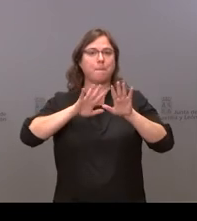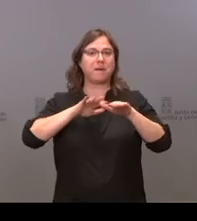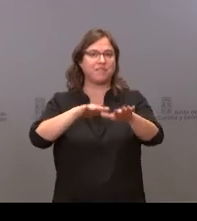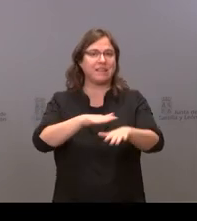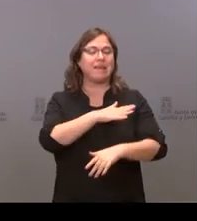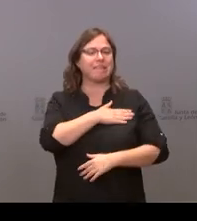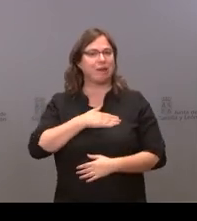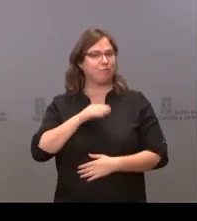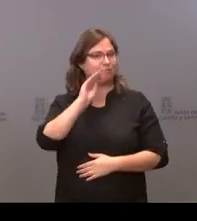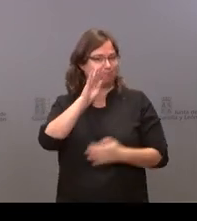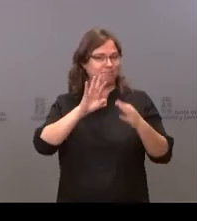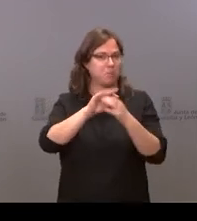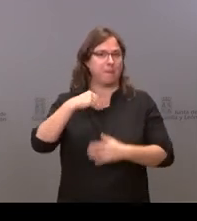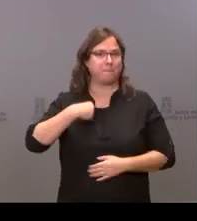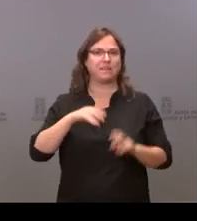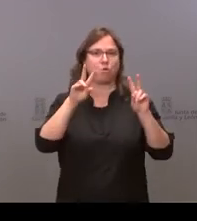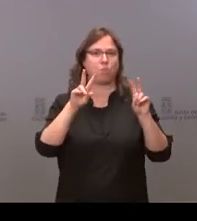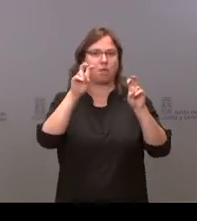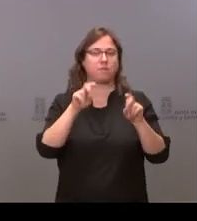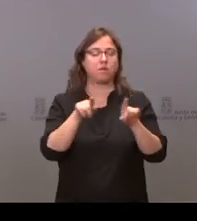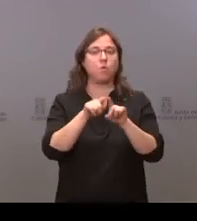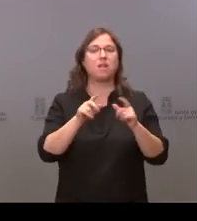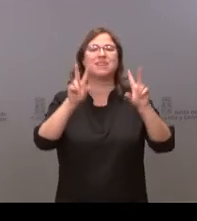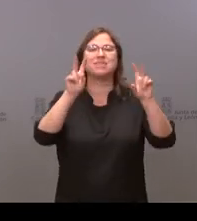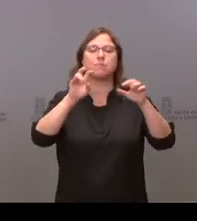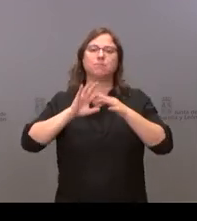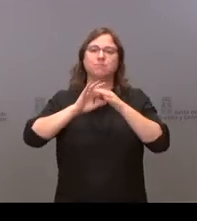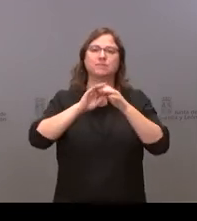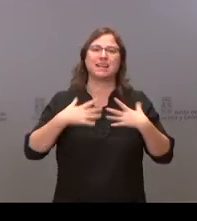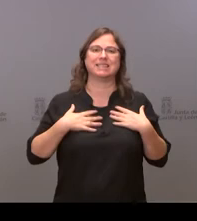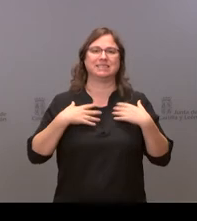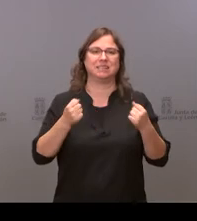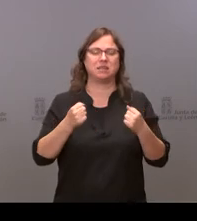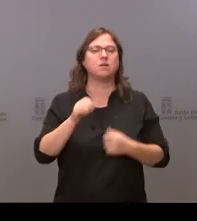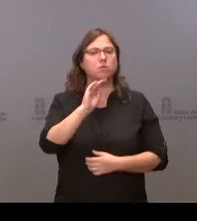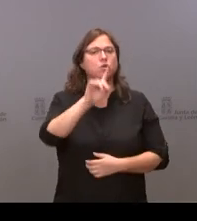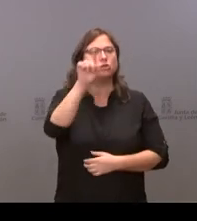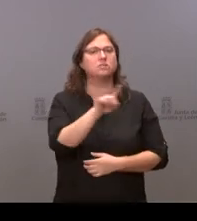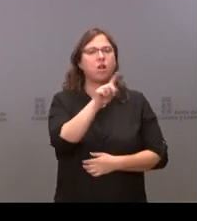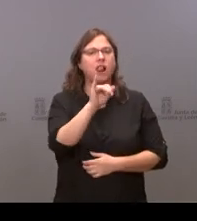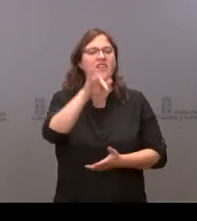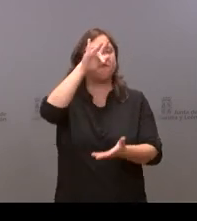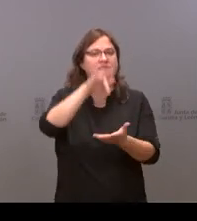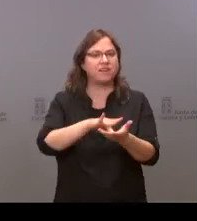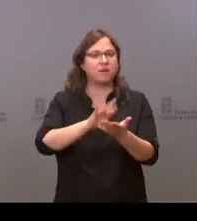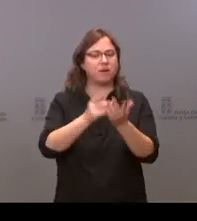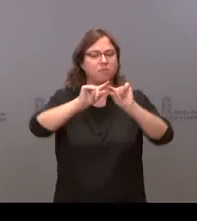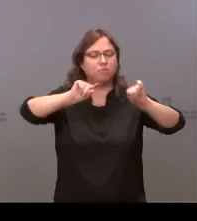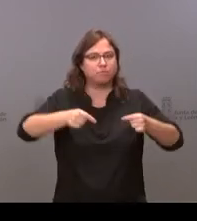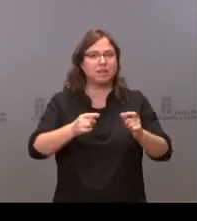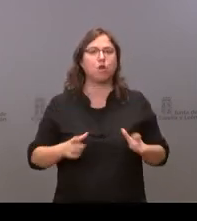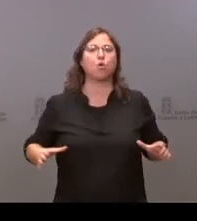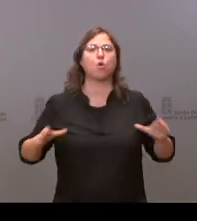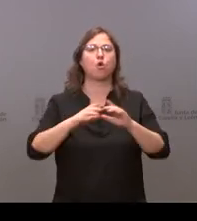otra pregunta también relacionada con la cuestión sanitaria y es si hay fecha para la firma del convenio con el